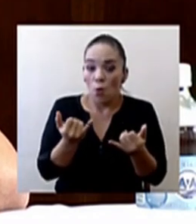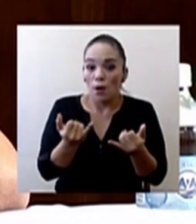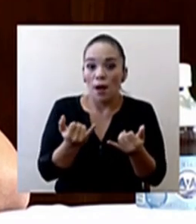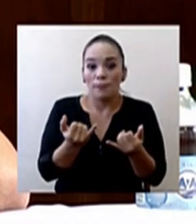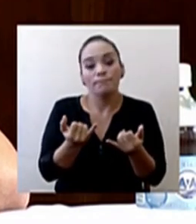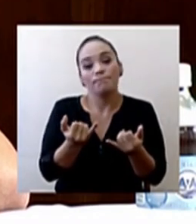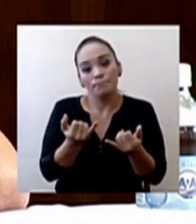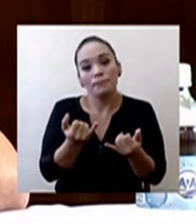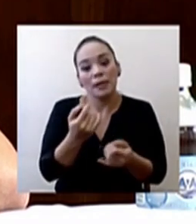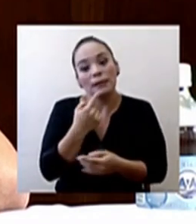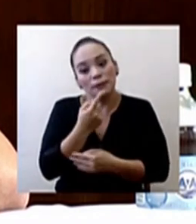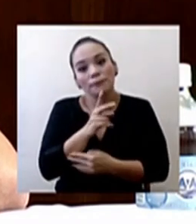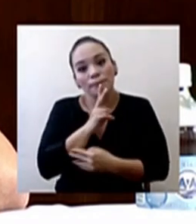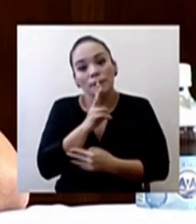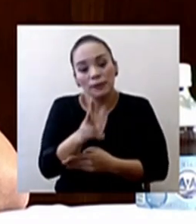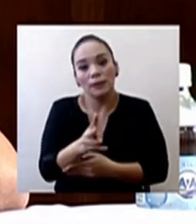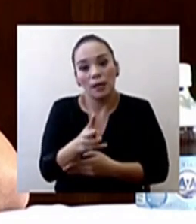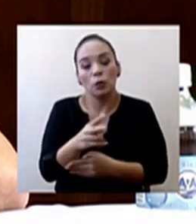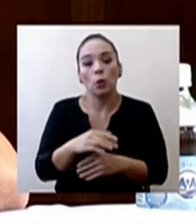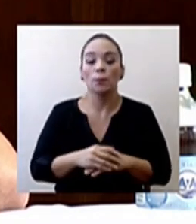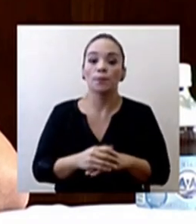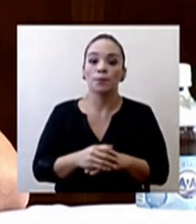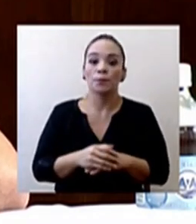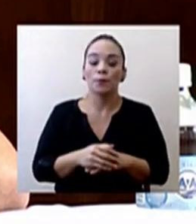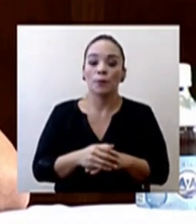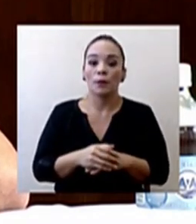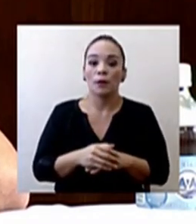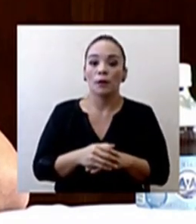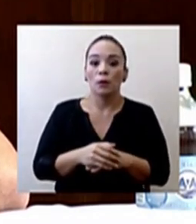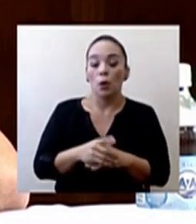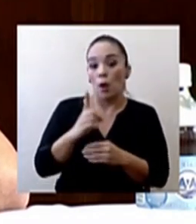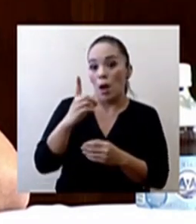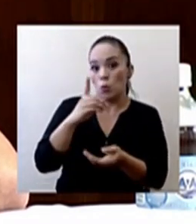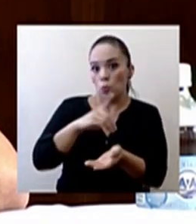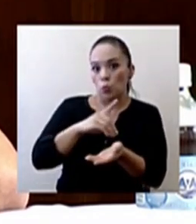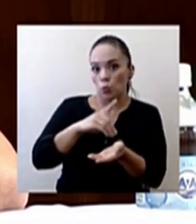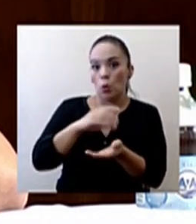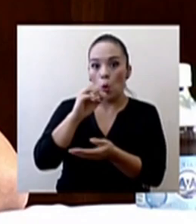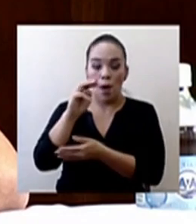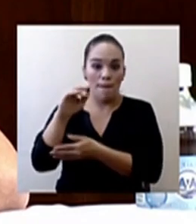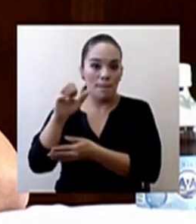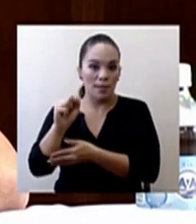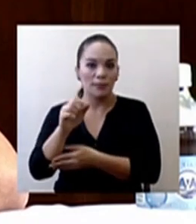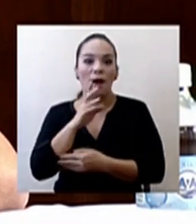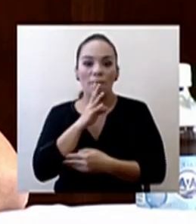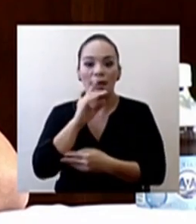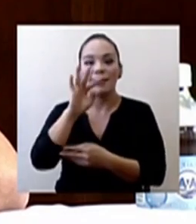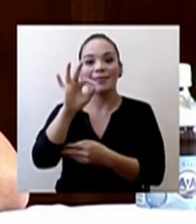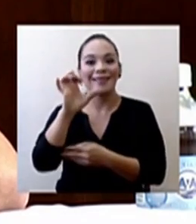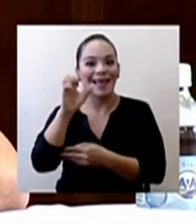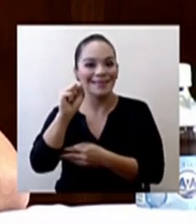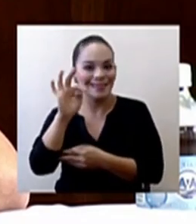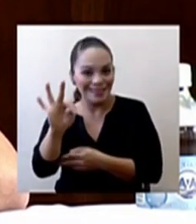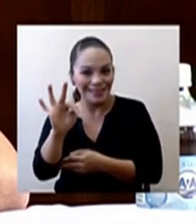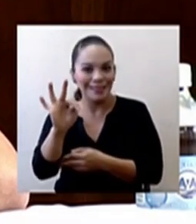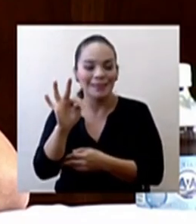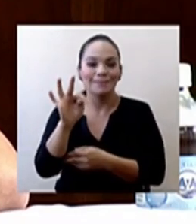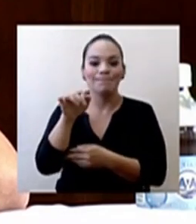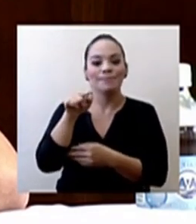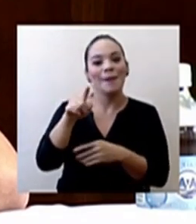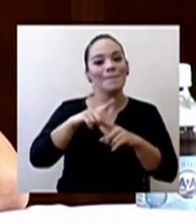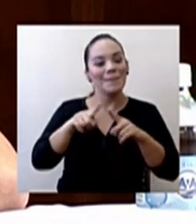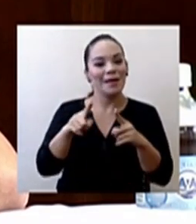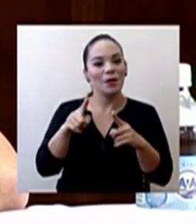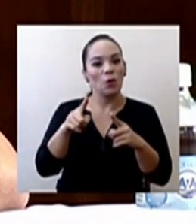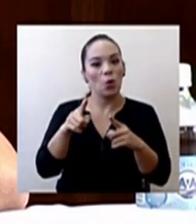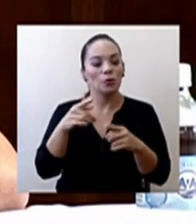cierto, el doctor Tedros de la Organización Mundial de la Salud habla de test, test, test, test. Yo coincido con él también. Pero el rango que